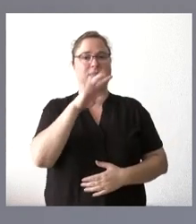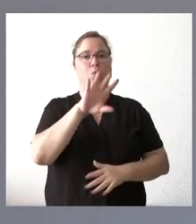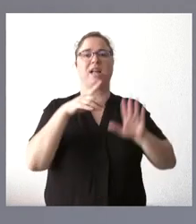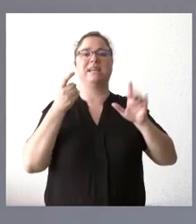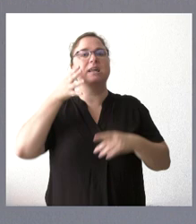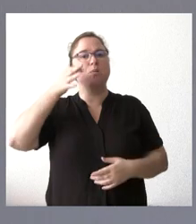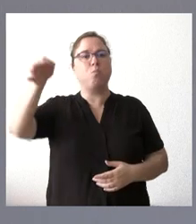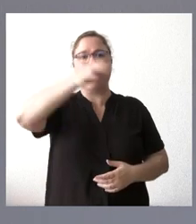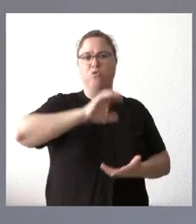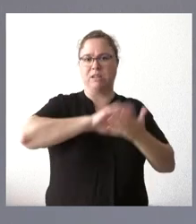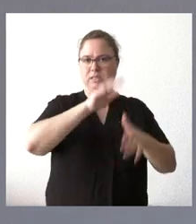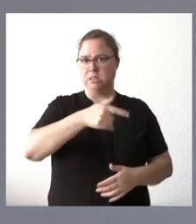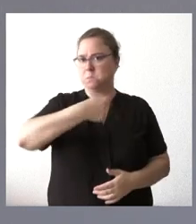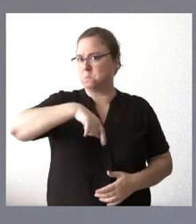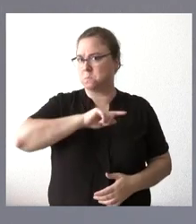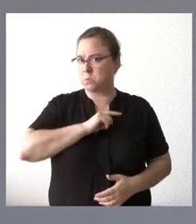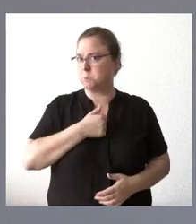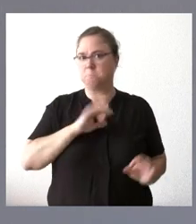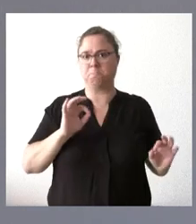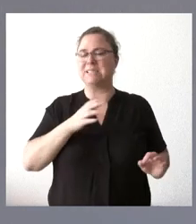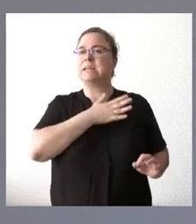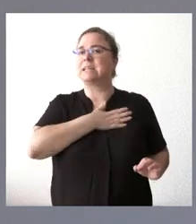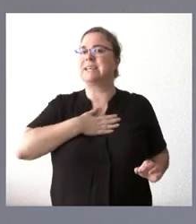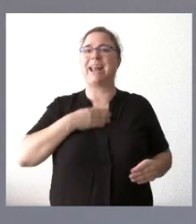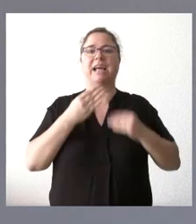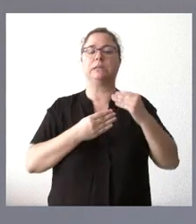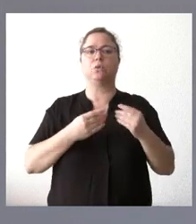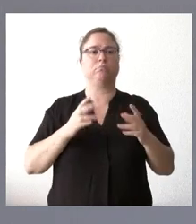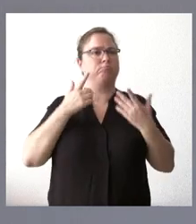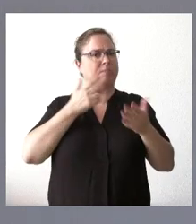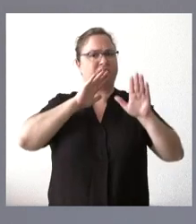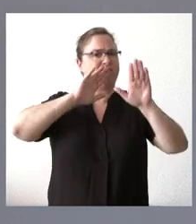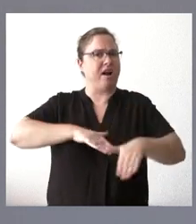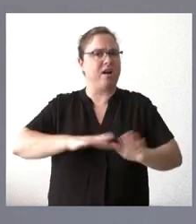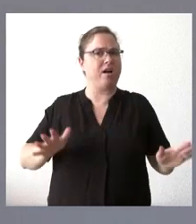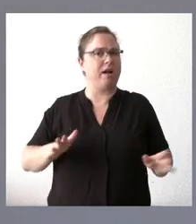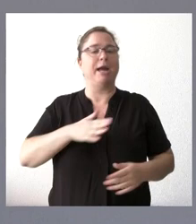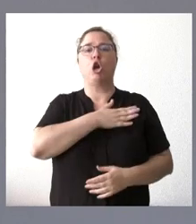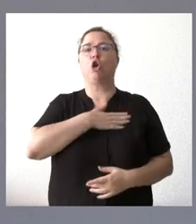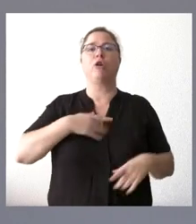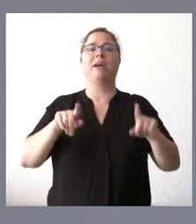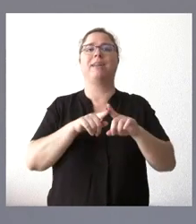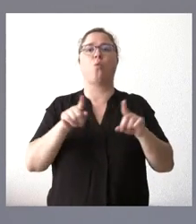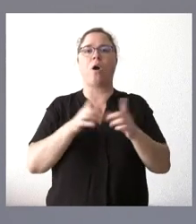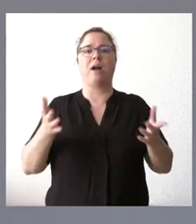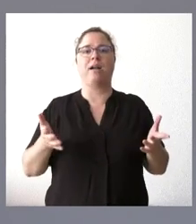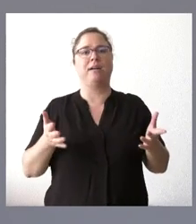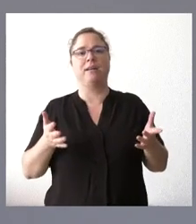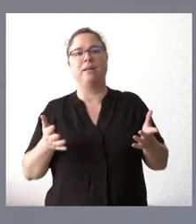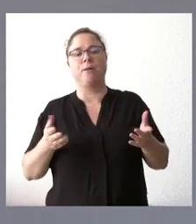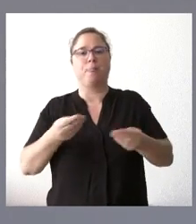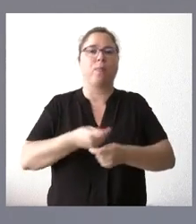nuestra comunidad autónoma. Nosotros en este asunto hemos querido actuar con lealtad y sin querer tampoco hacer distribución del